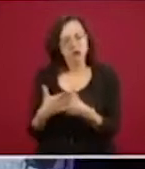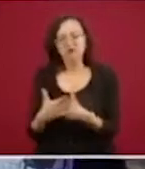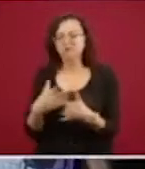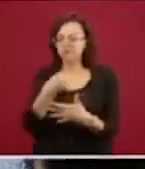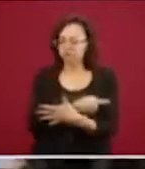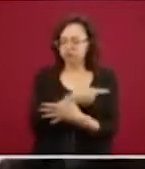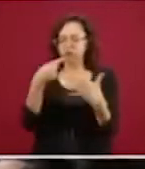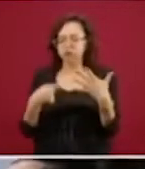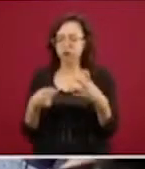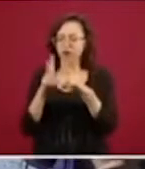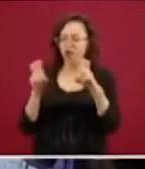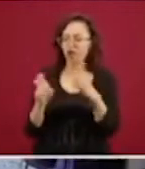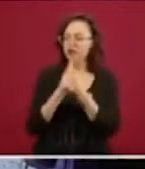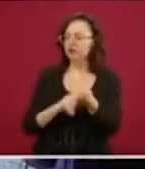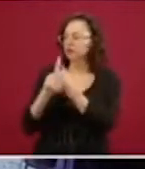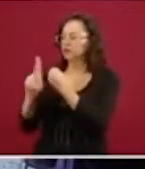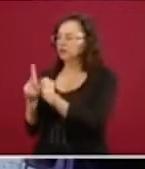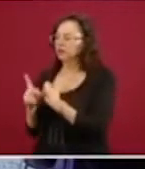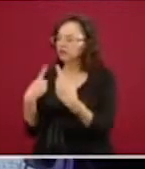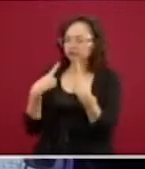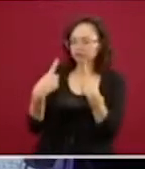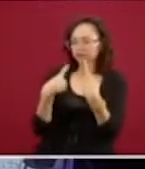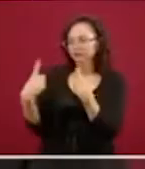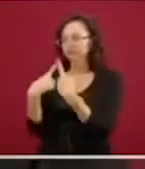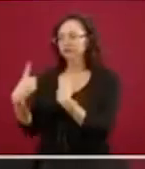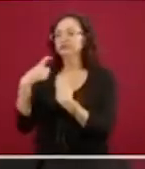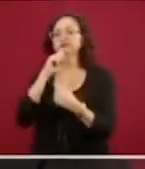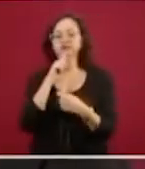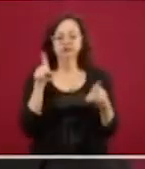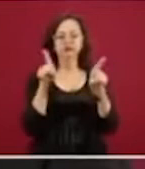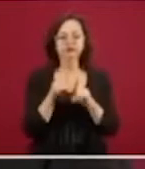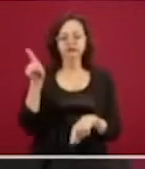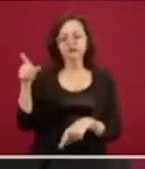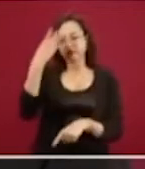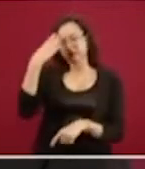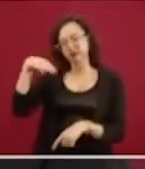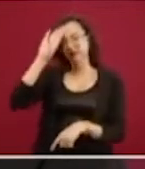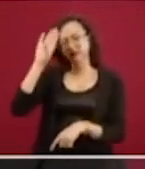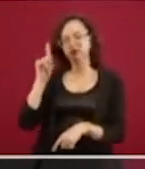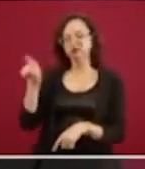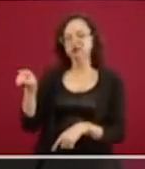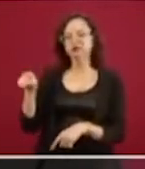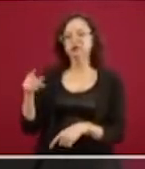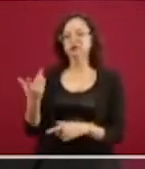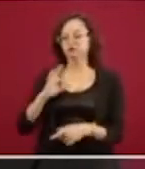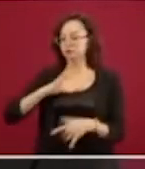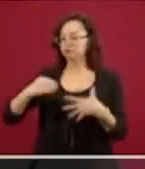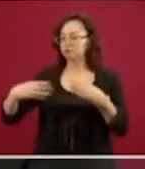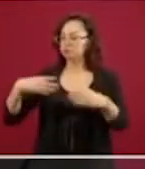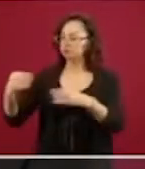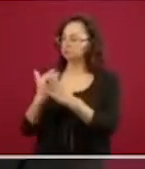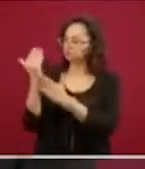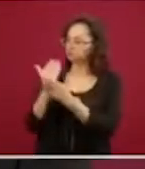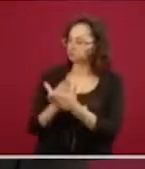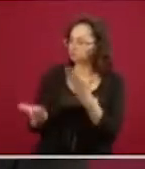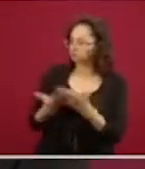Una de las cosas también que se hizo fue con Cuba ver su experiencia, porque su tasa de letalidad es muy baja. Y